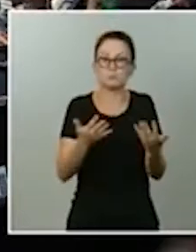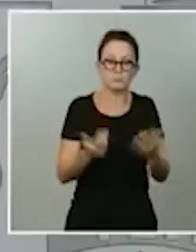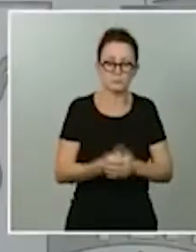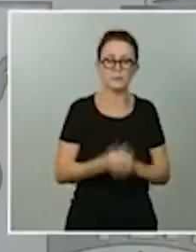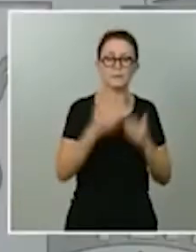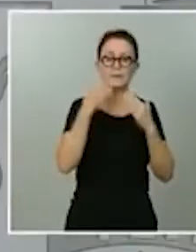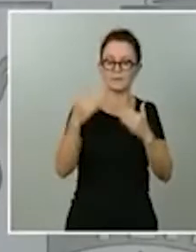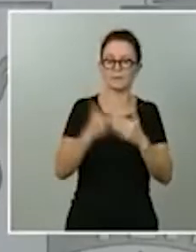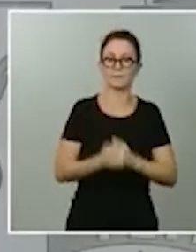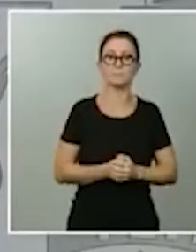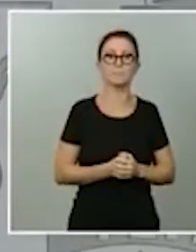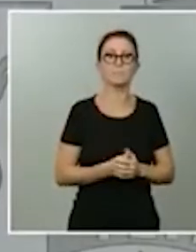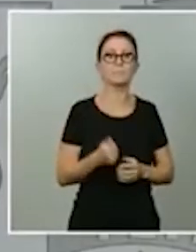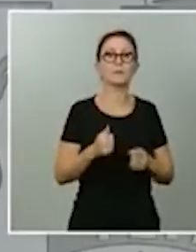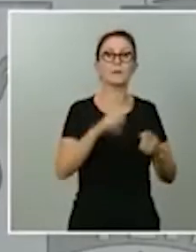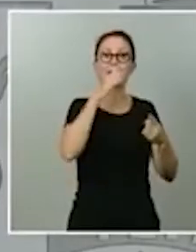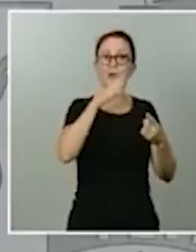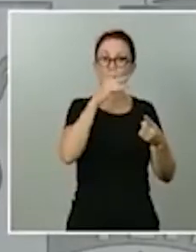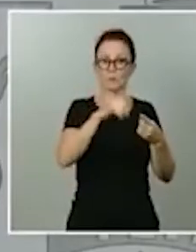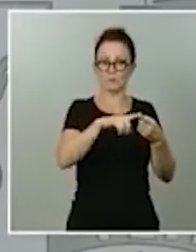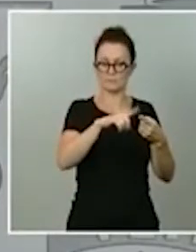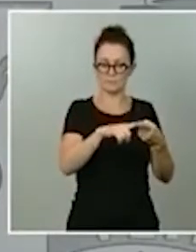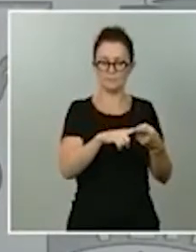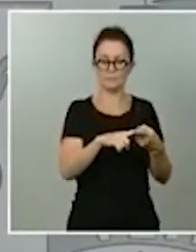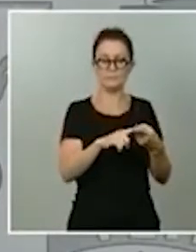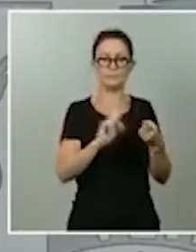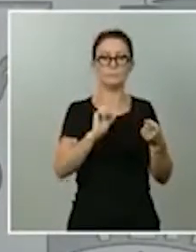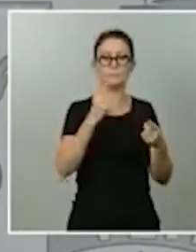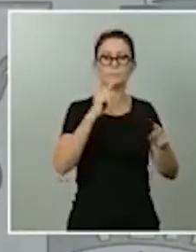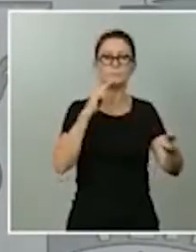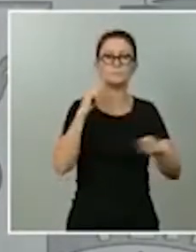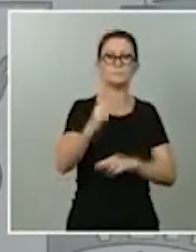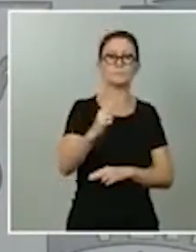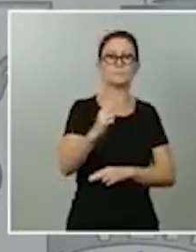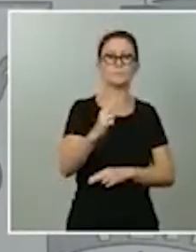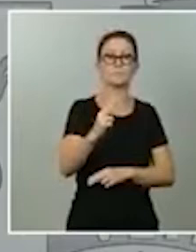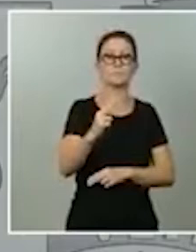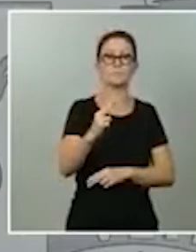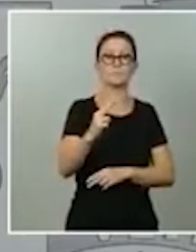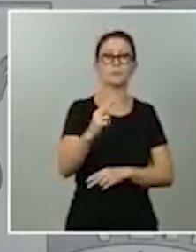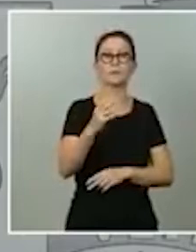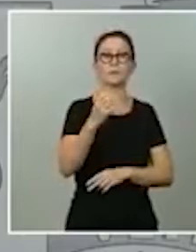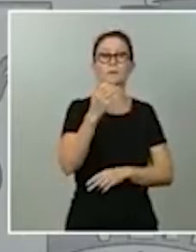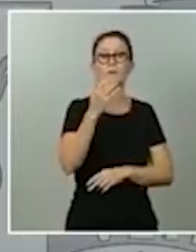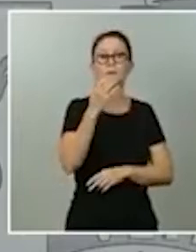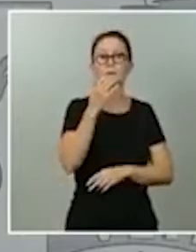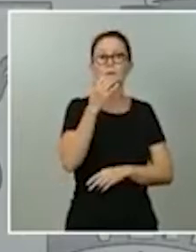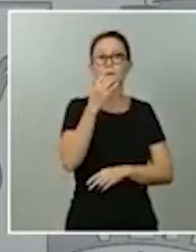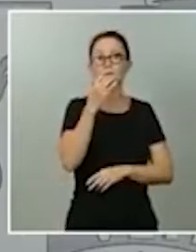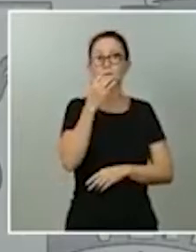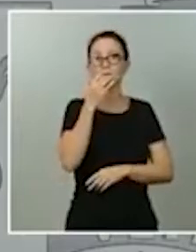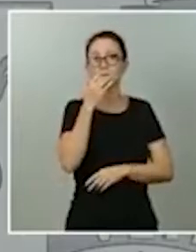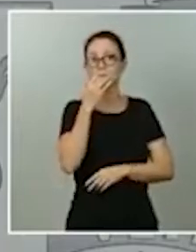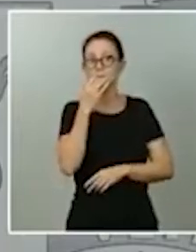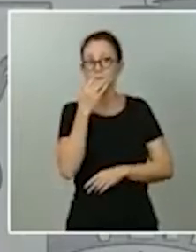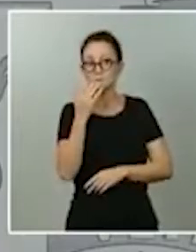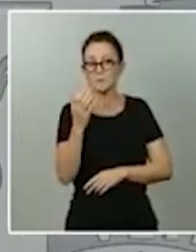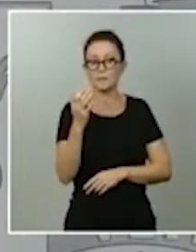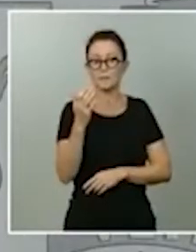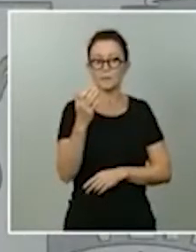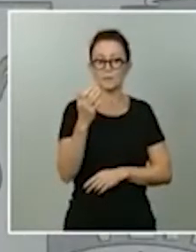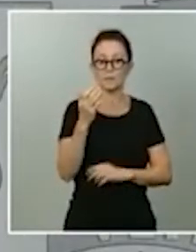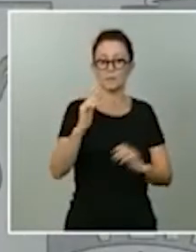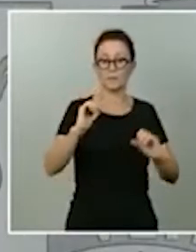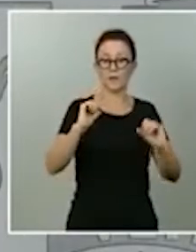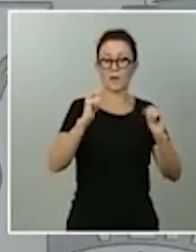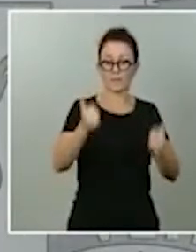es evidente que si estamos actuando por ejemplo con un colectivo que al principio recordemos en el mes de